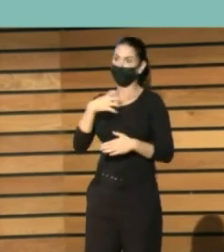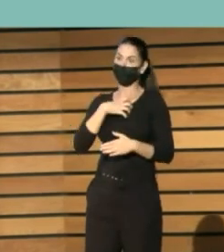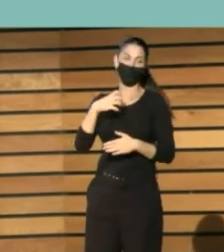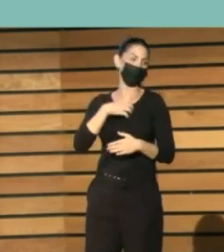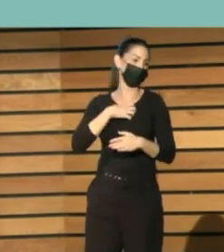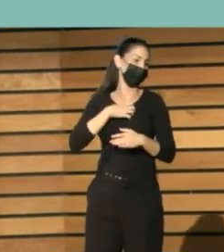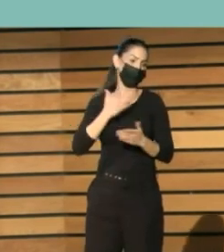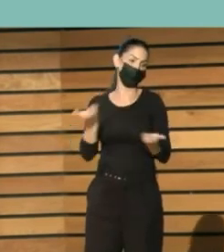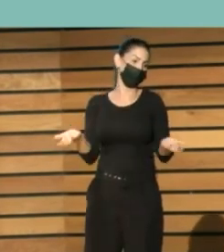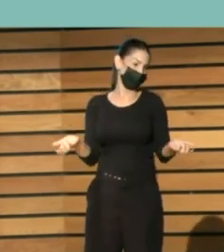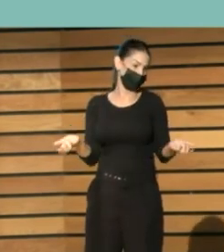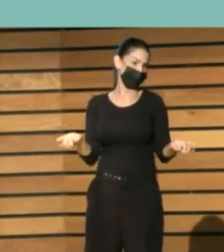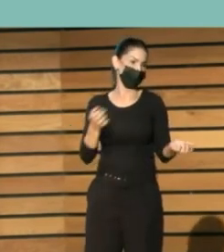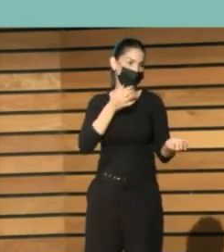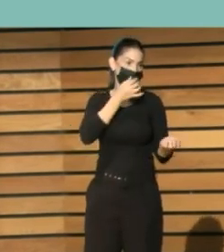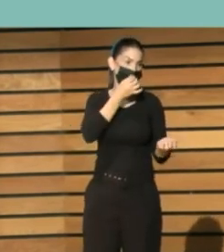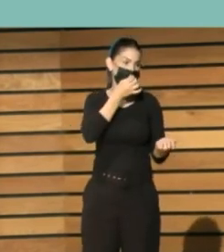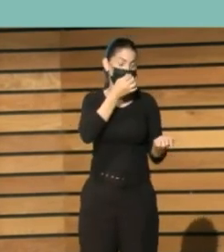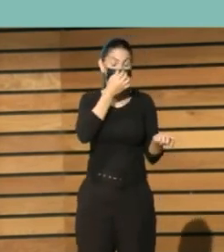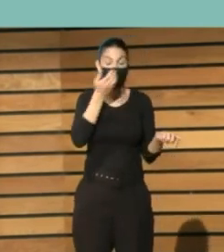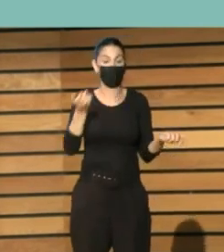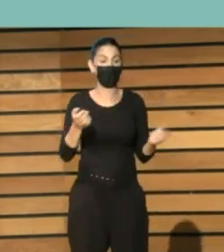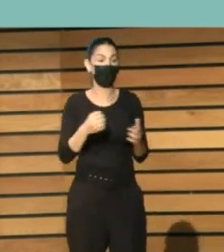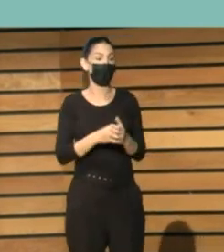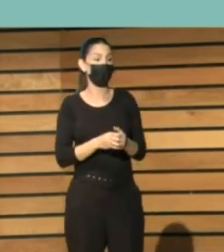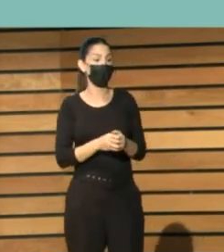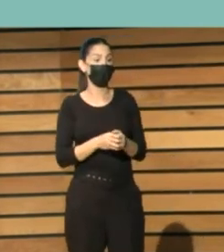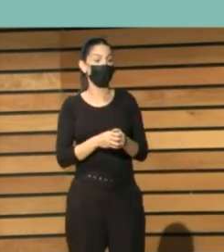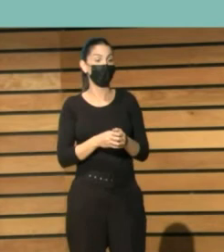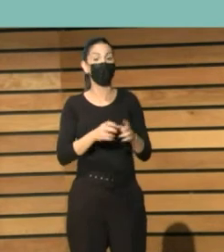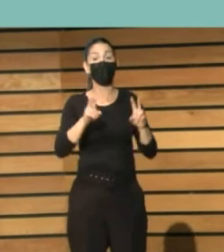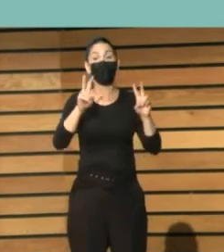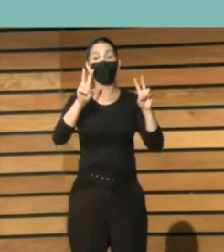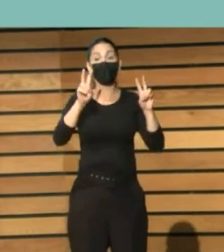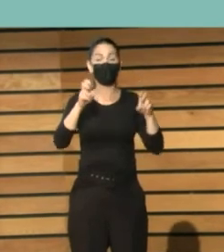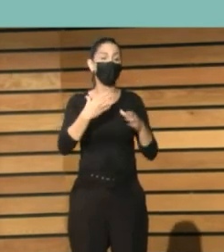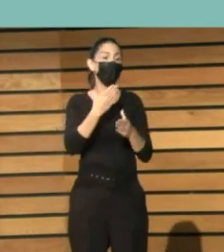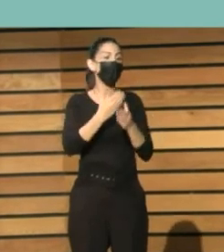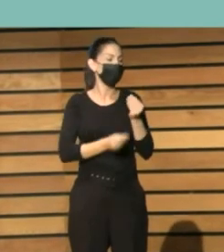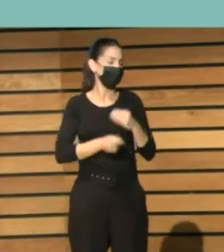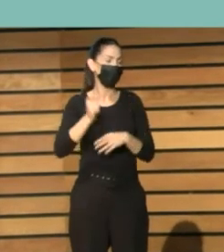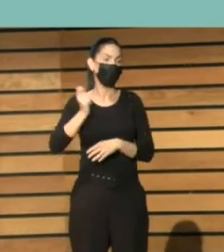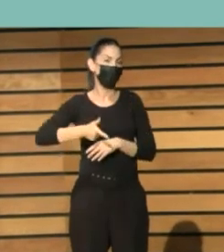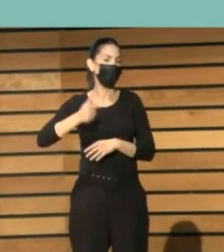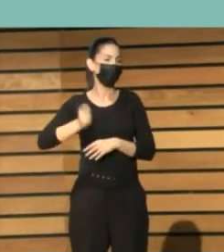inadecuados, en formatos inadecuados, sin tener en cuenta la preservación. Este ha sido un error muy común.